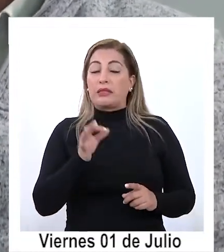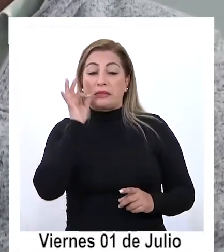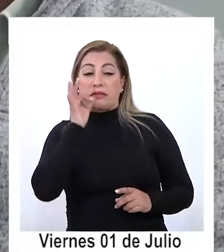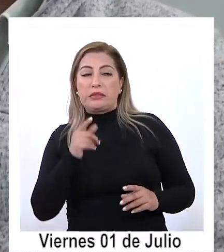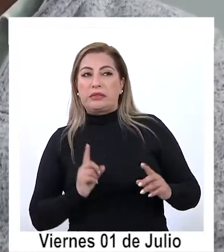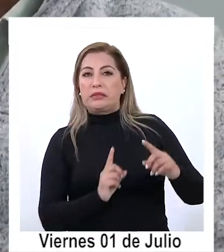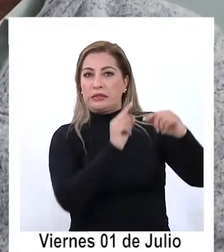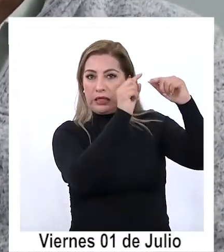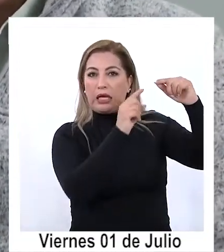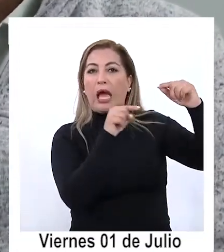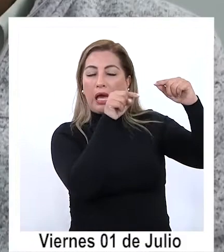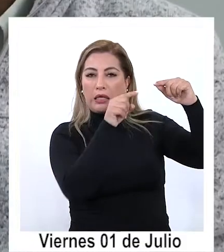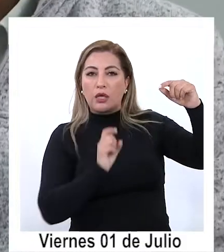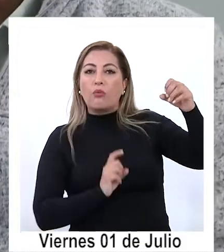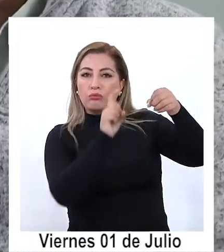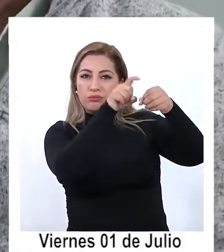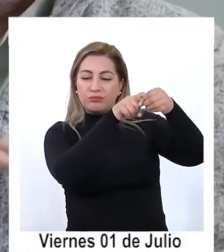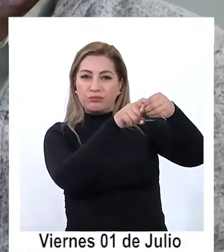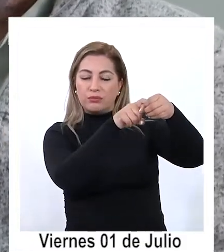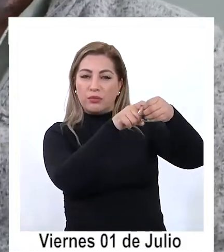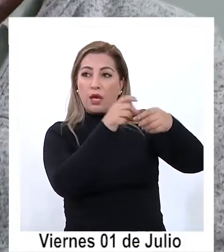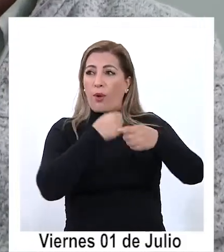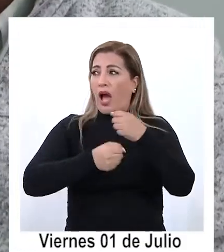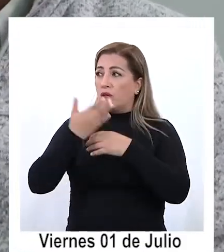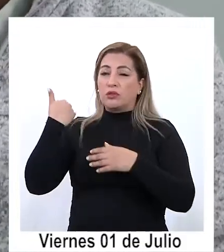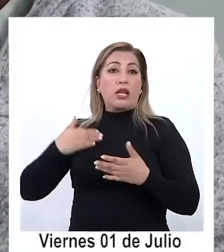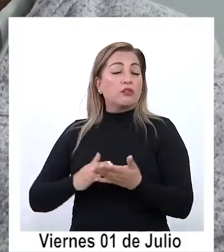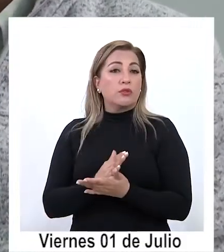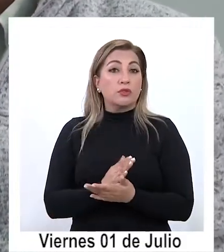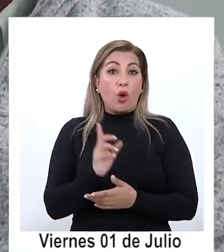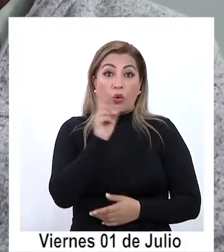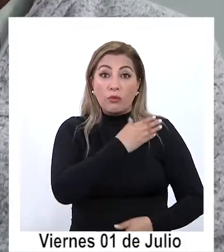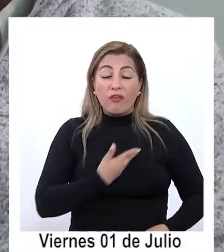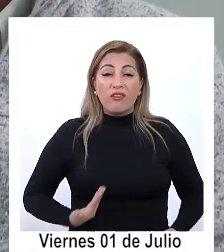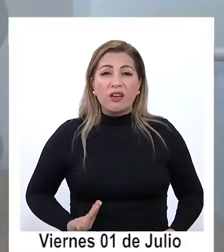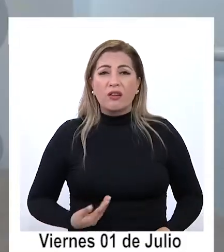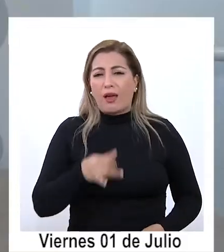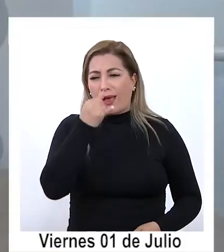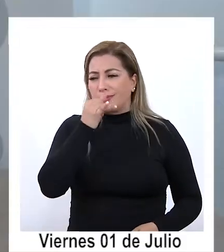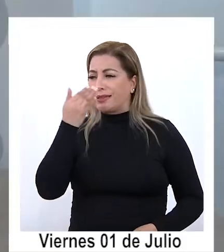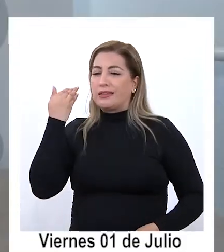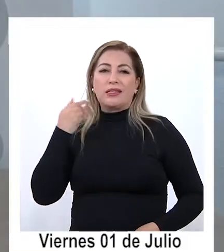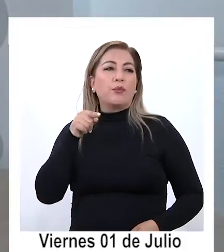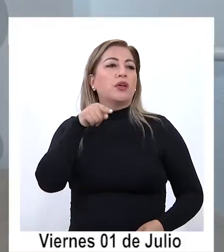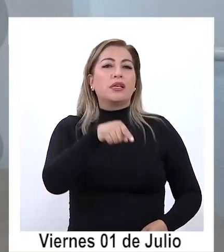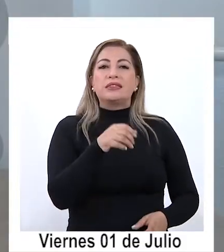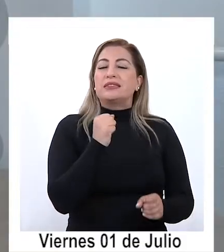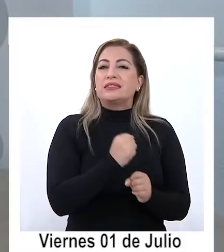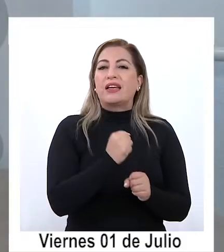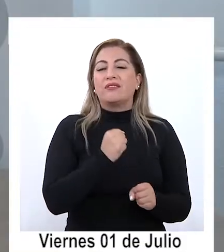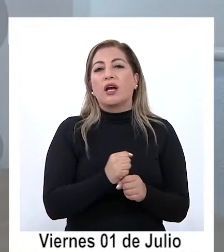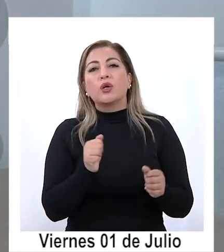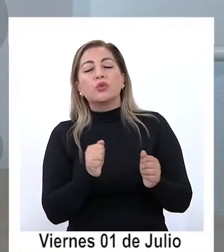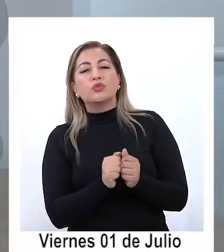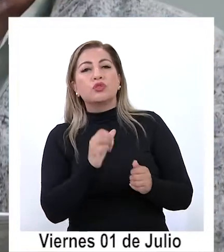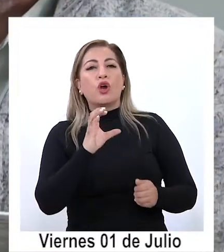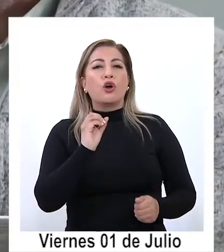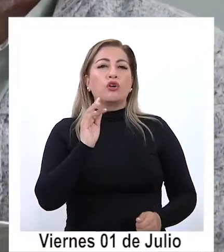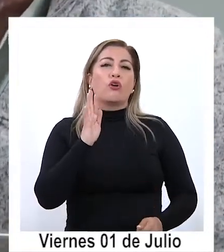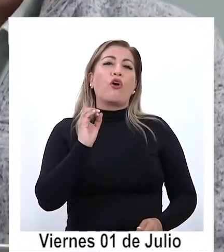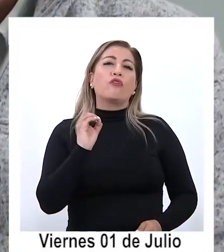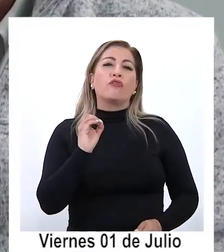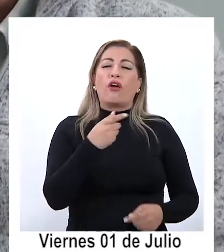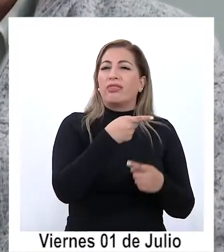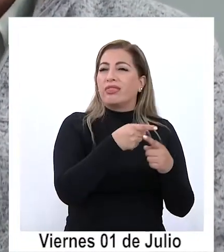por el año no solamente el último gobierno sino que durante mucho tiempo son los que han trabajado con Corfo los que van al DFL